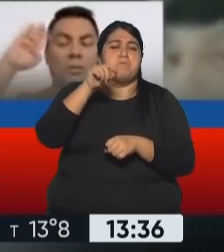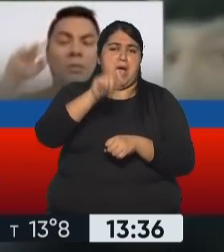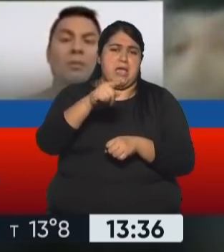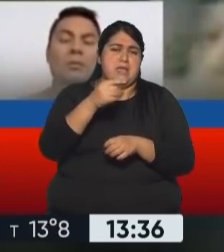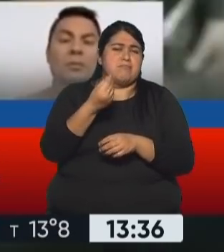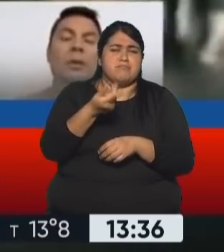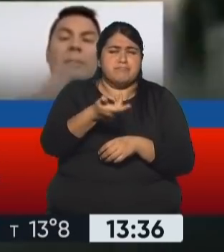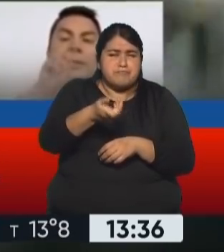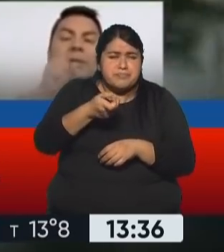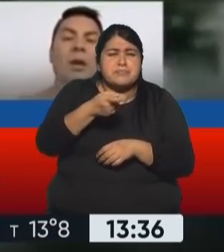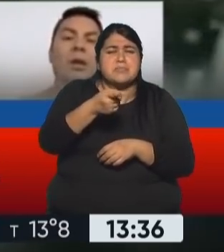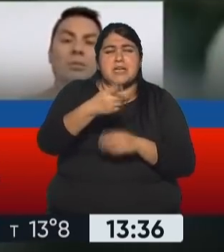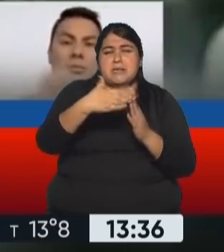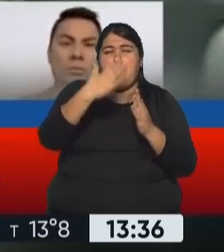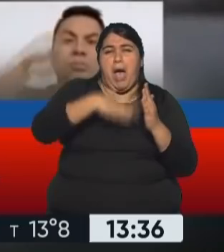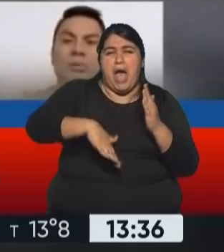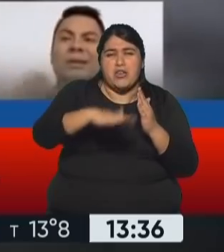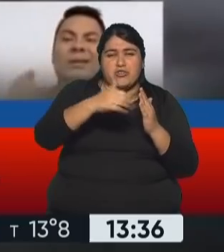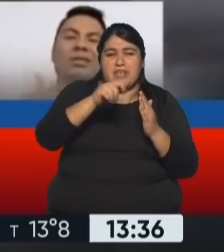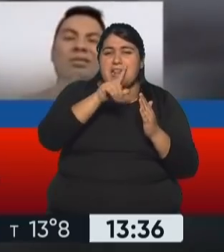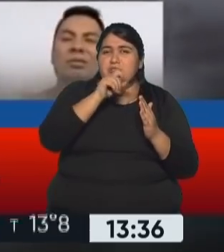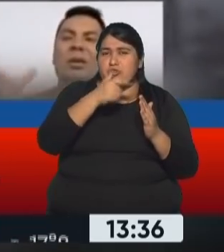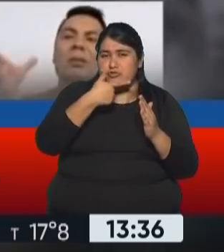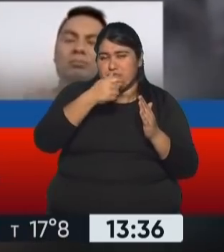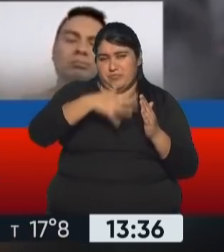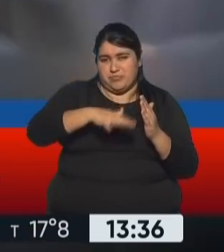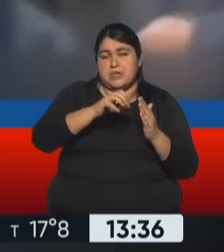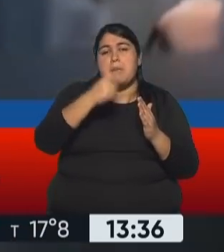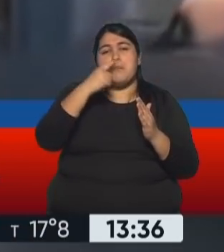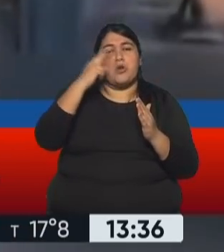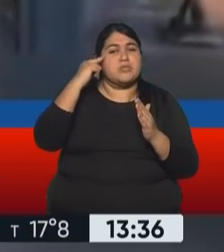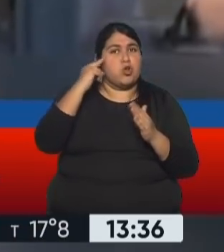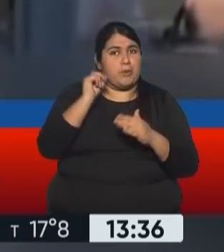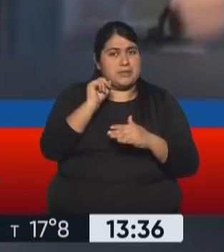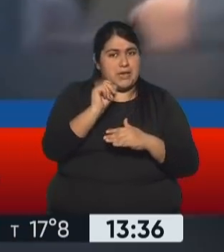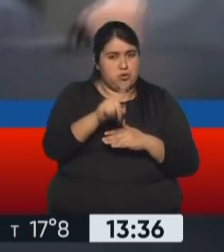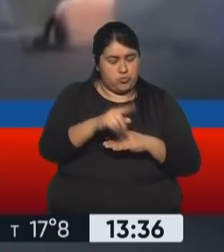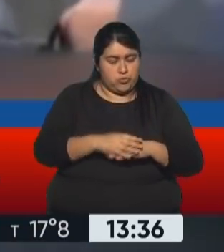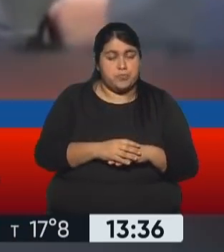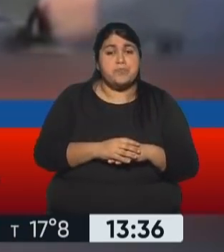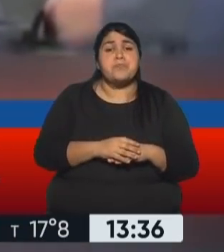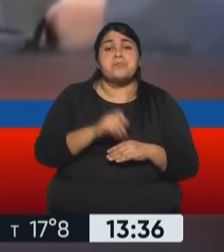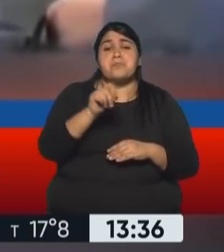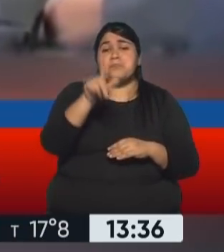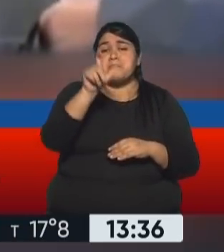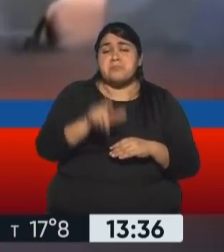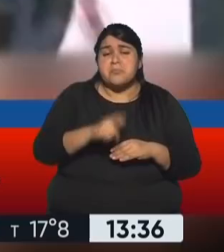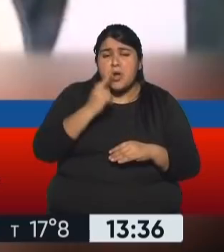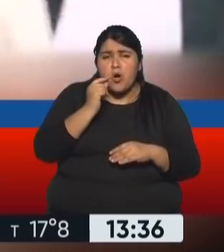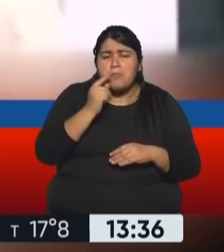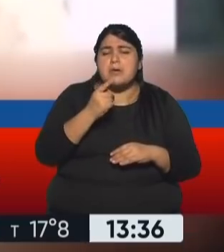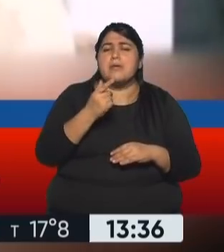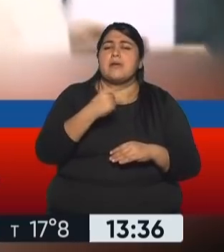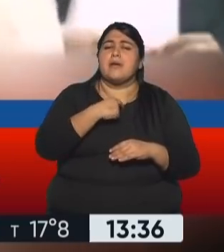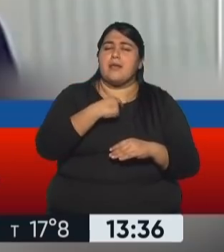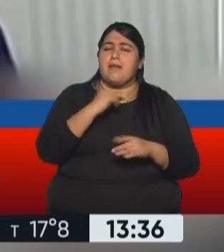la matanza de los Barrios Altos, ocurrida en 1991. Montesinos habría intentado incidir en